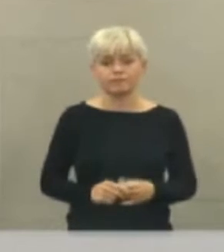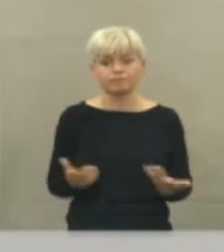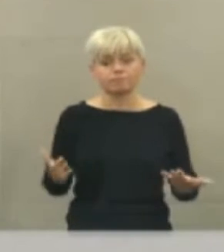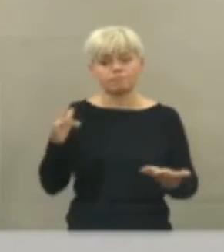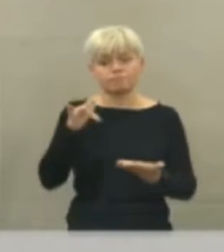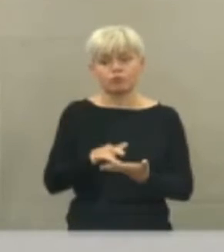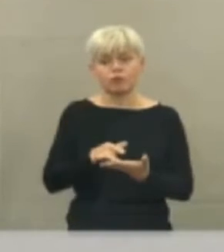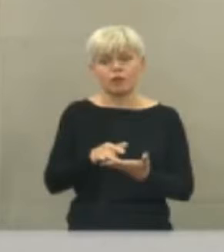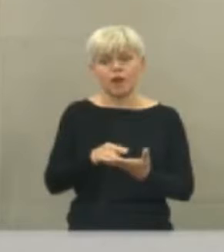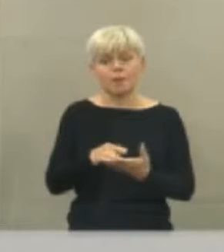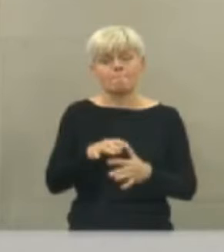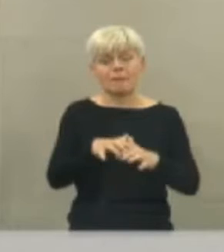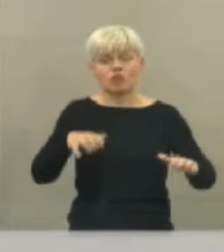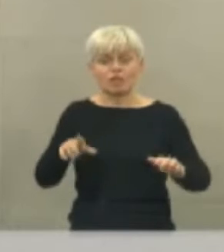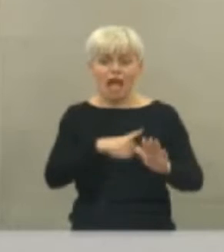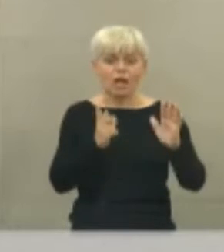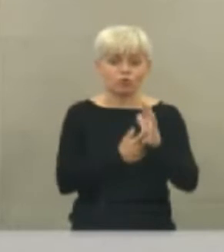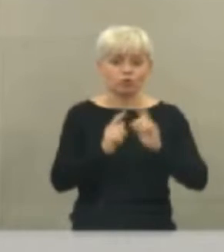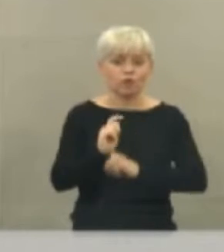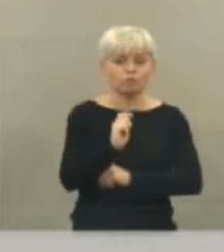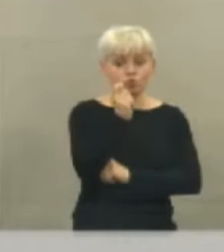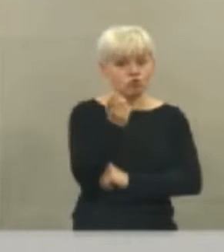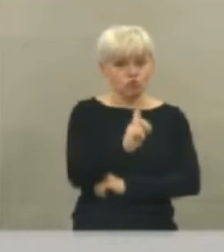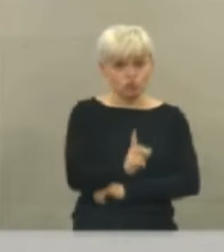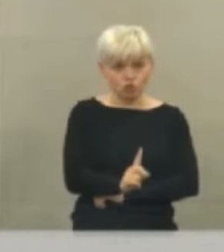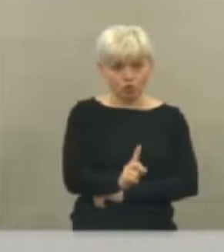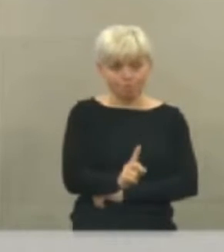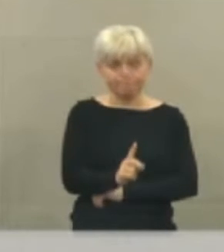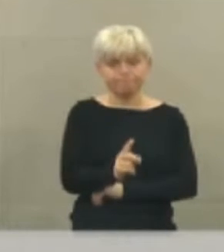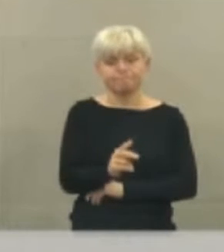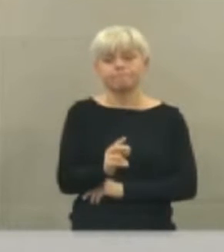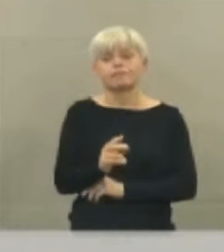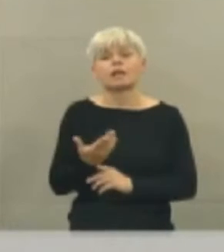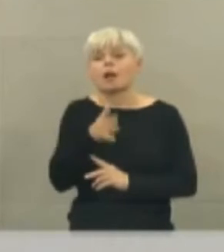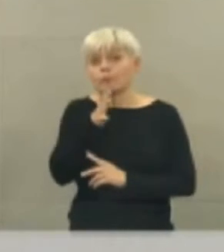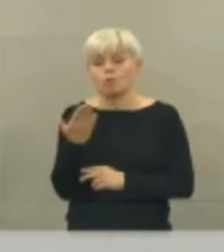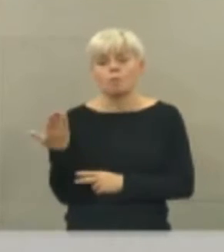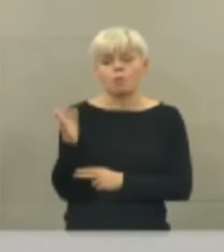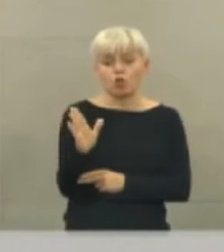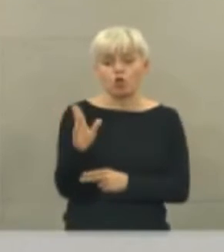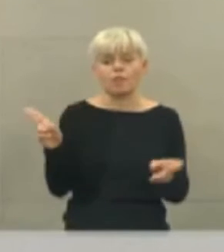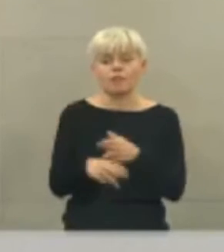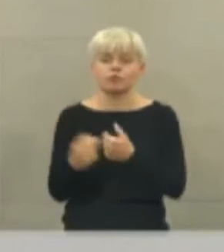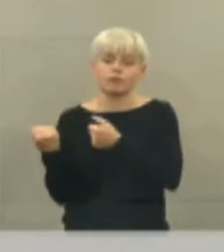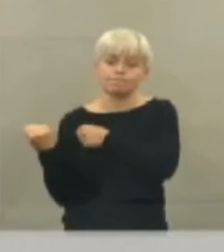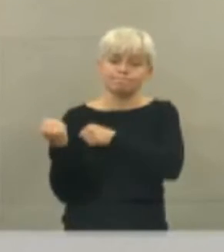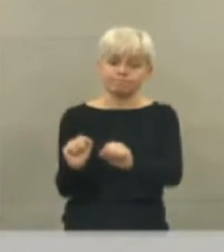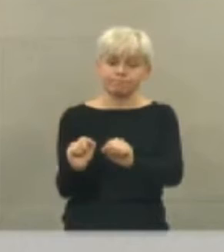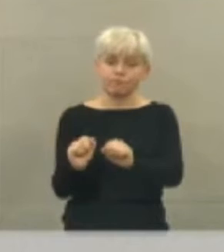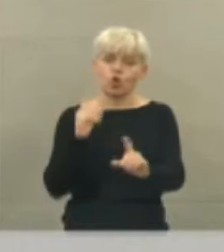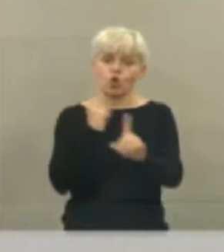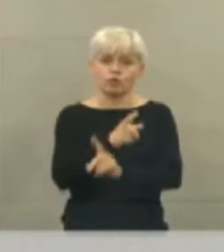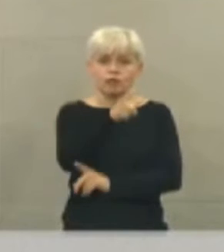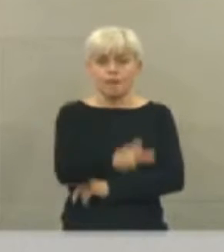obtenido la mayoría absoluta exigida, resulta rechazada la moción de censura contra el